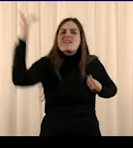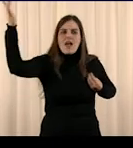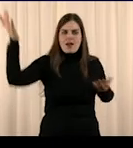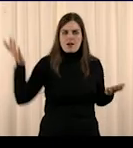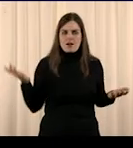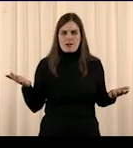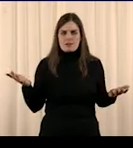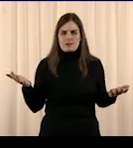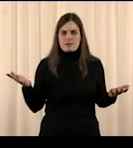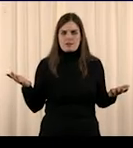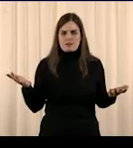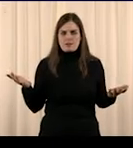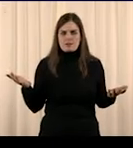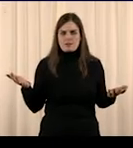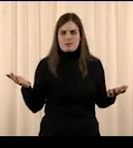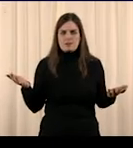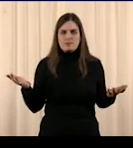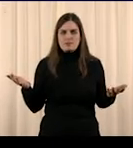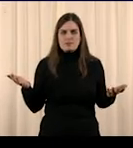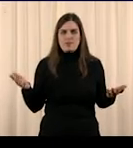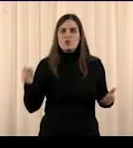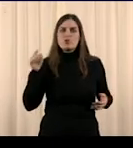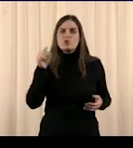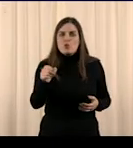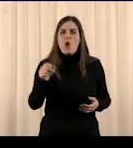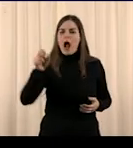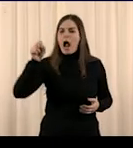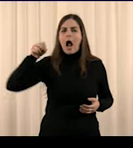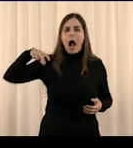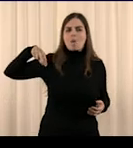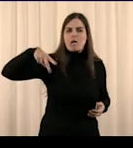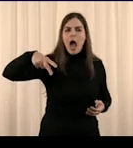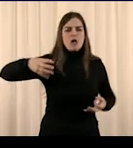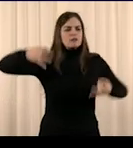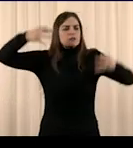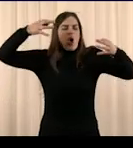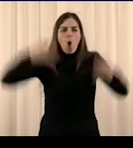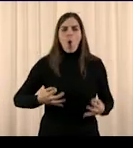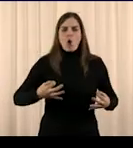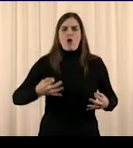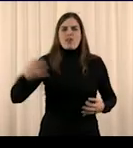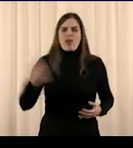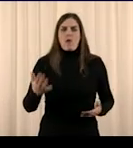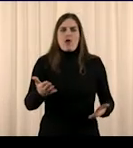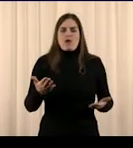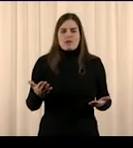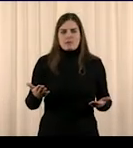Caminar con certeza, no en la incertidumbre.